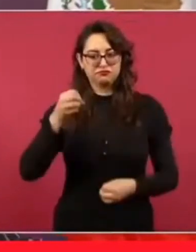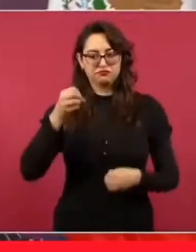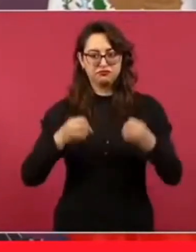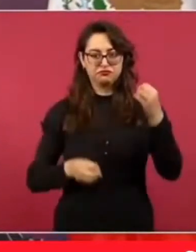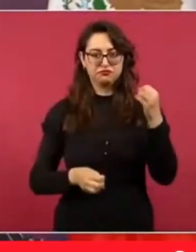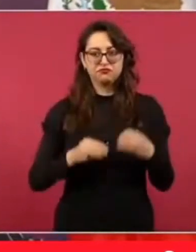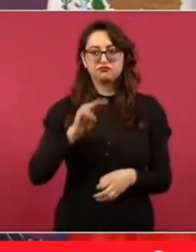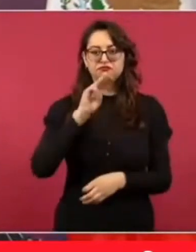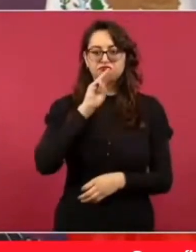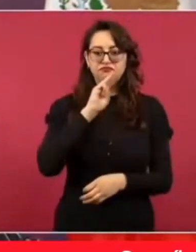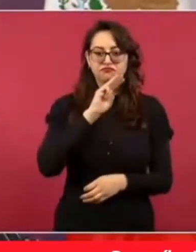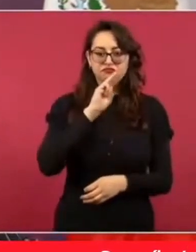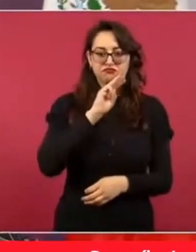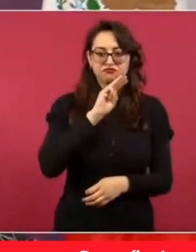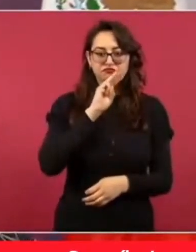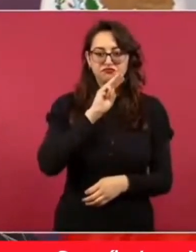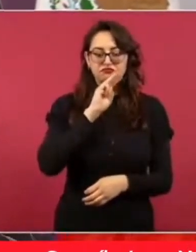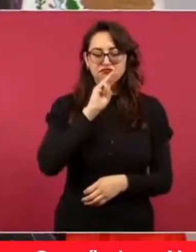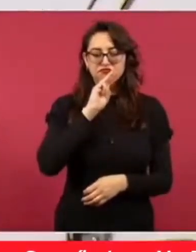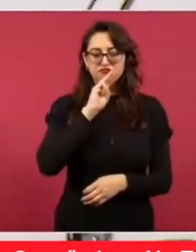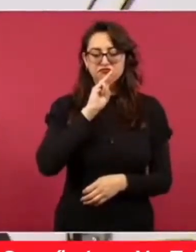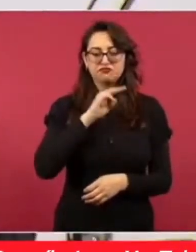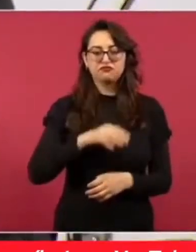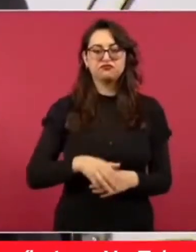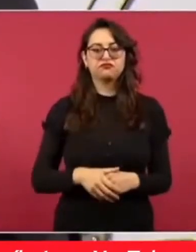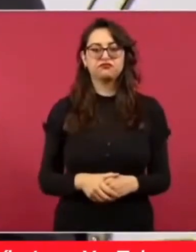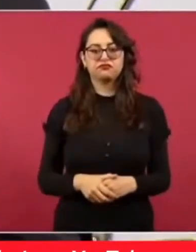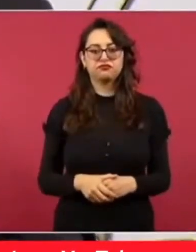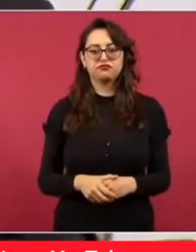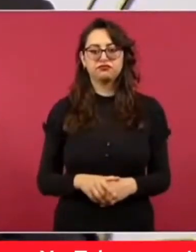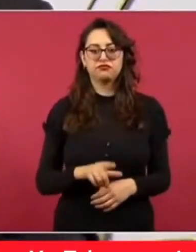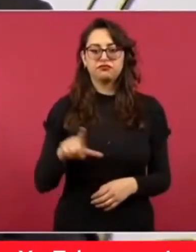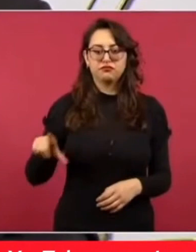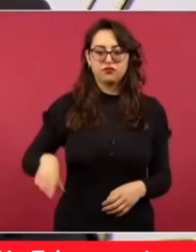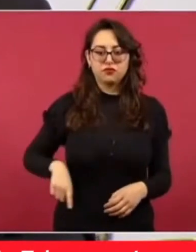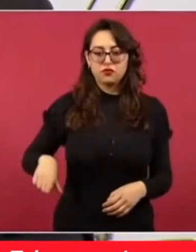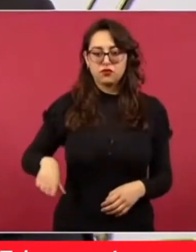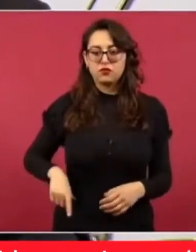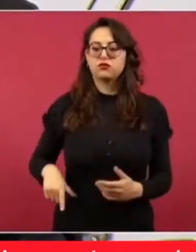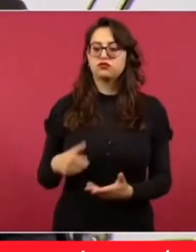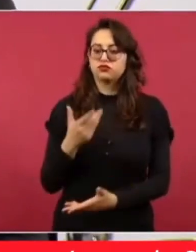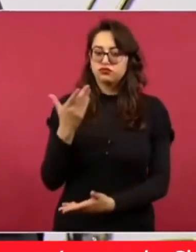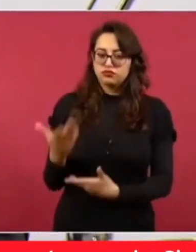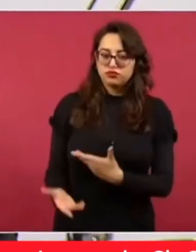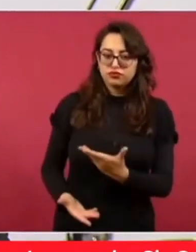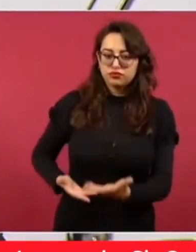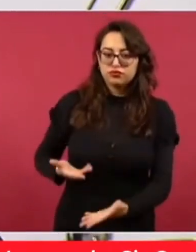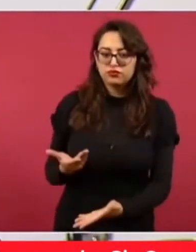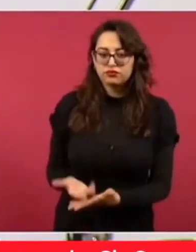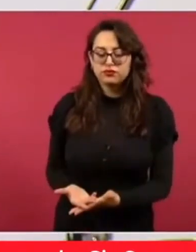que trabajan como servidores, servidoras públicas,